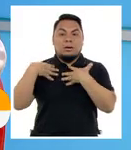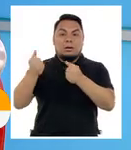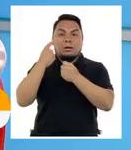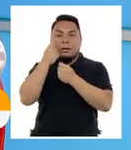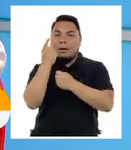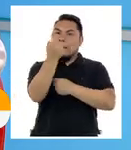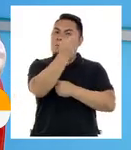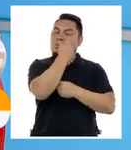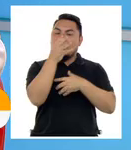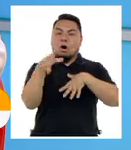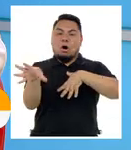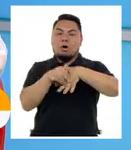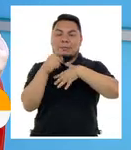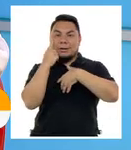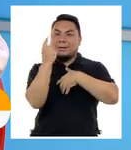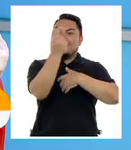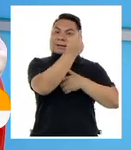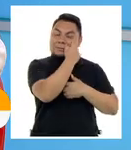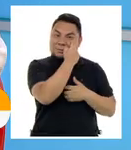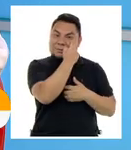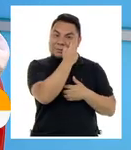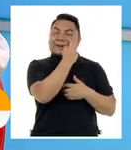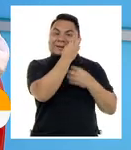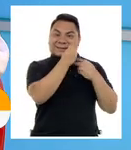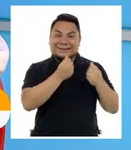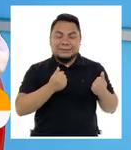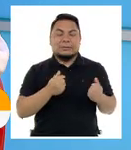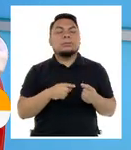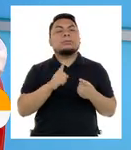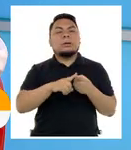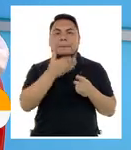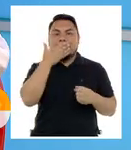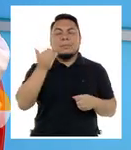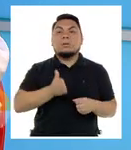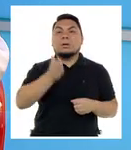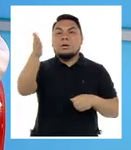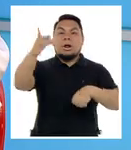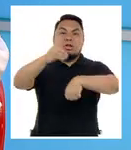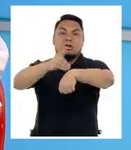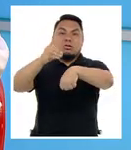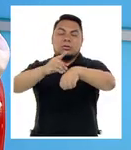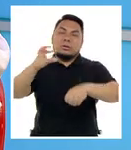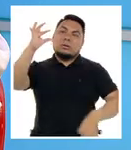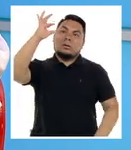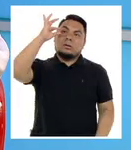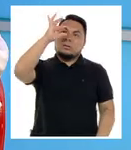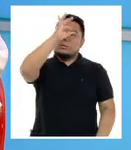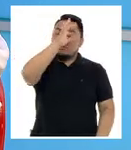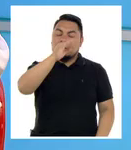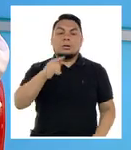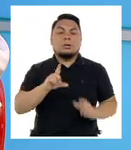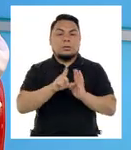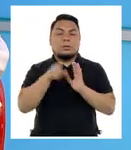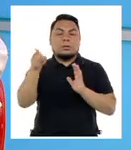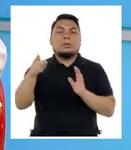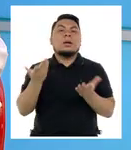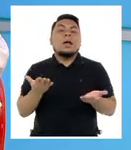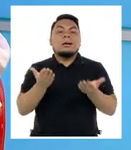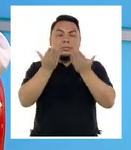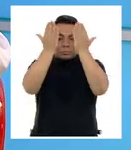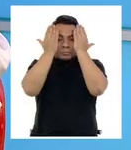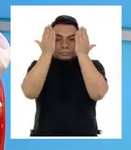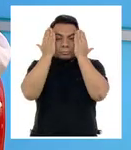párpados pegados. Acá, limpieza, ir inmediatamente al oftalmólogo y un aislamiento que no compartan, por ejemplo, los pañuelos,